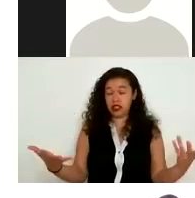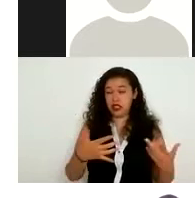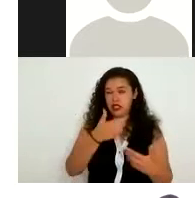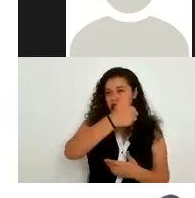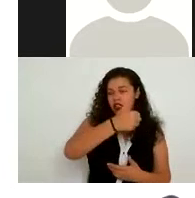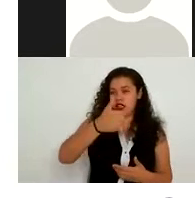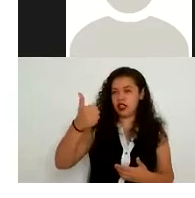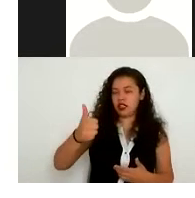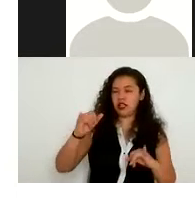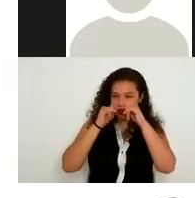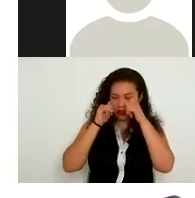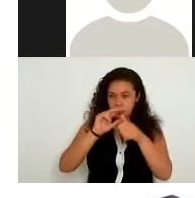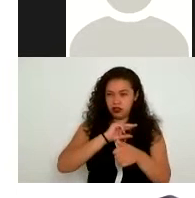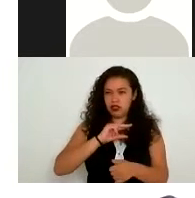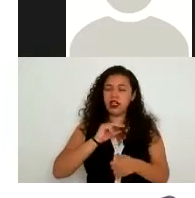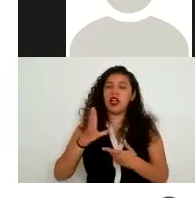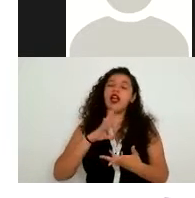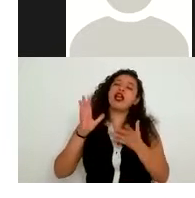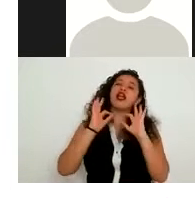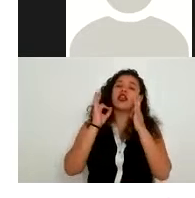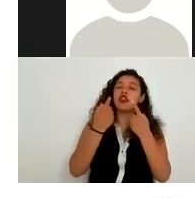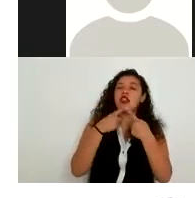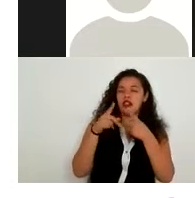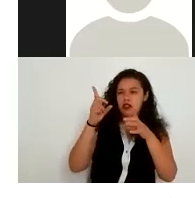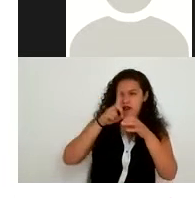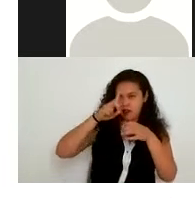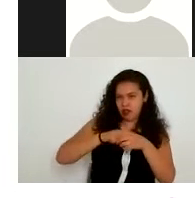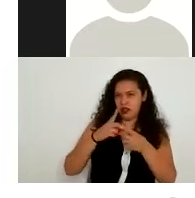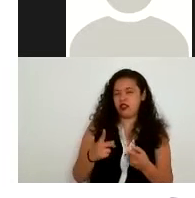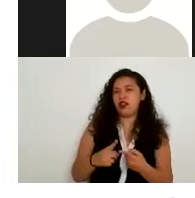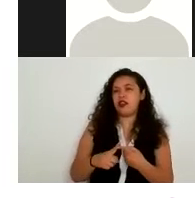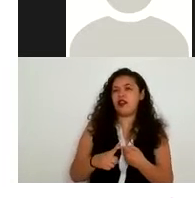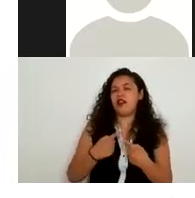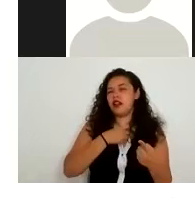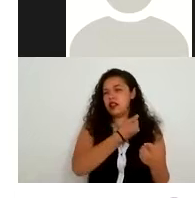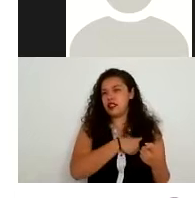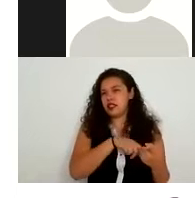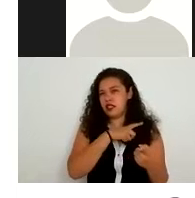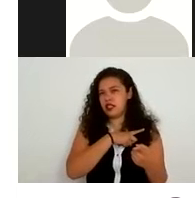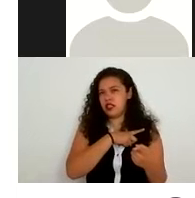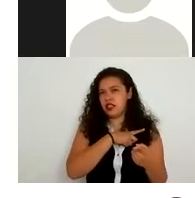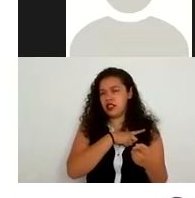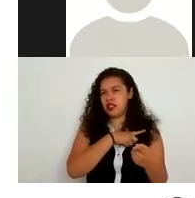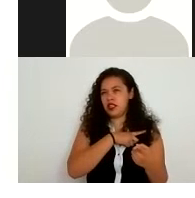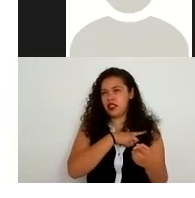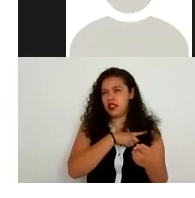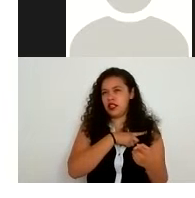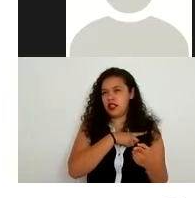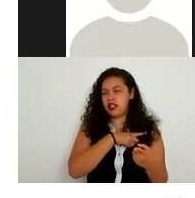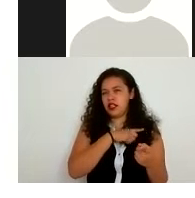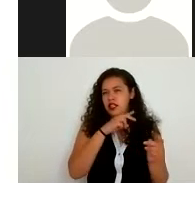catálogos normativos en algunas por ejemplo las de salud están las normas oficiales mexicanas a las que se tienen que estar apegando